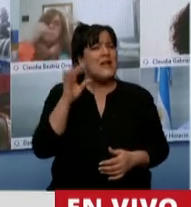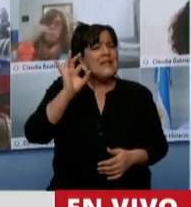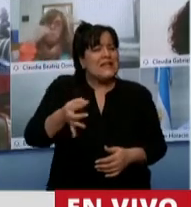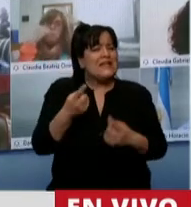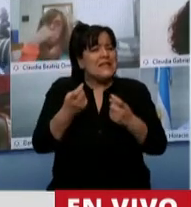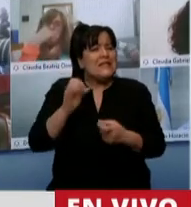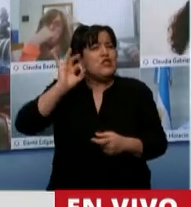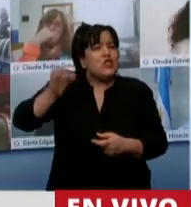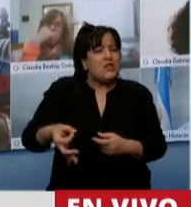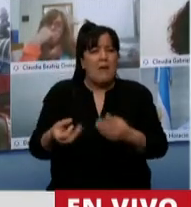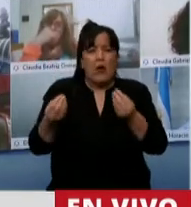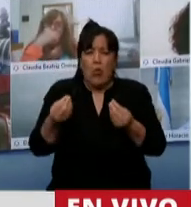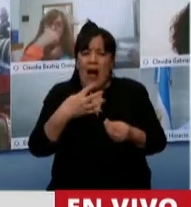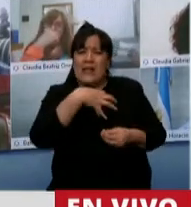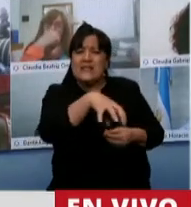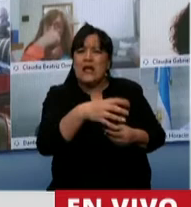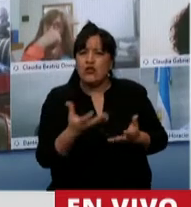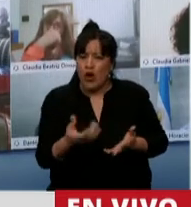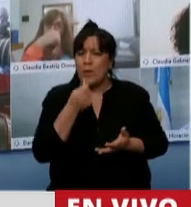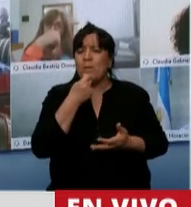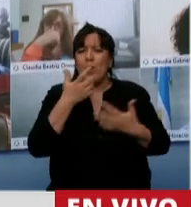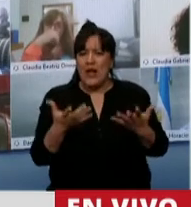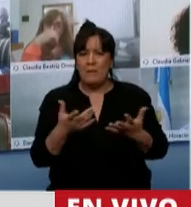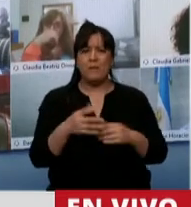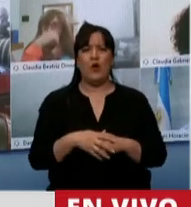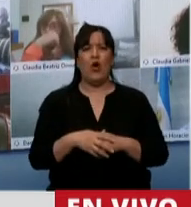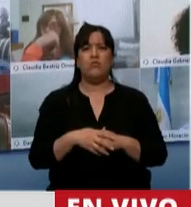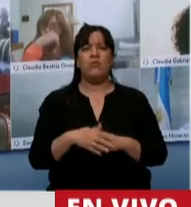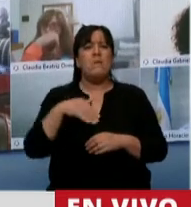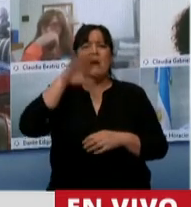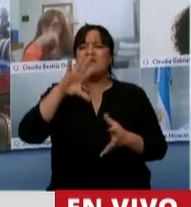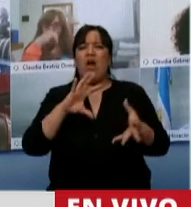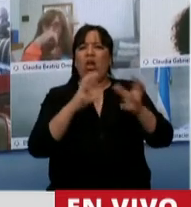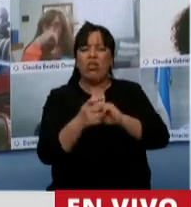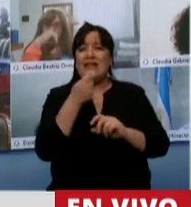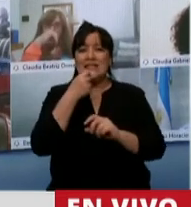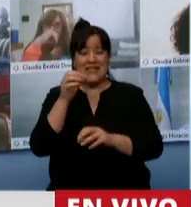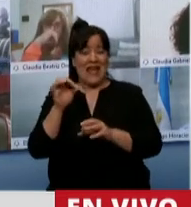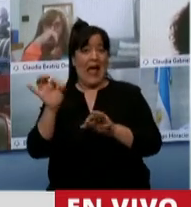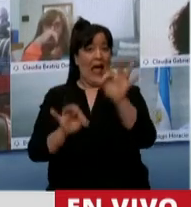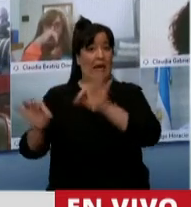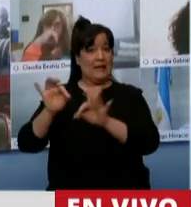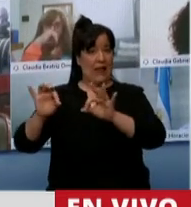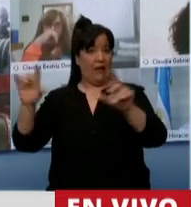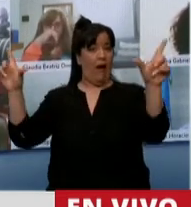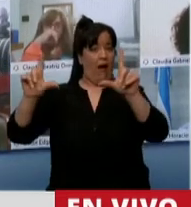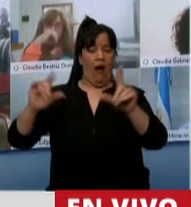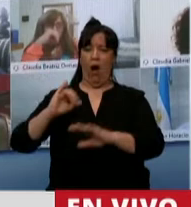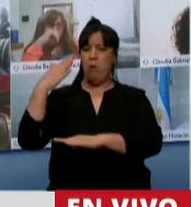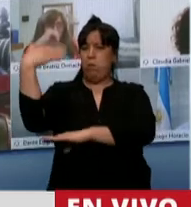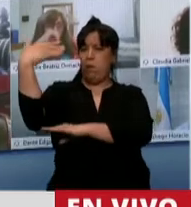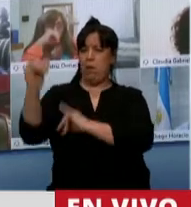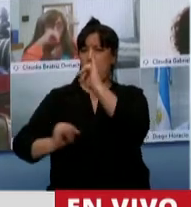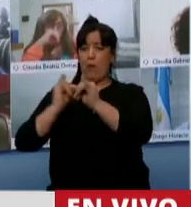el sector al cual se hubiera afectado si la estrategia del show mediático y demagógico